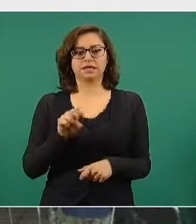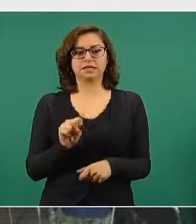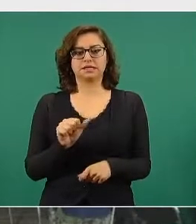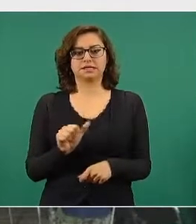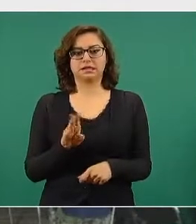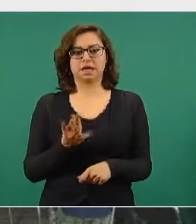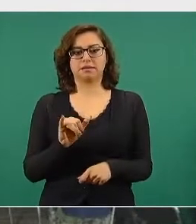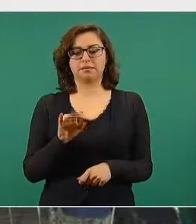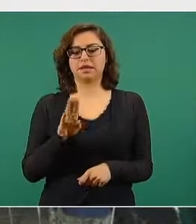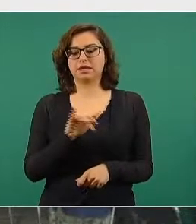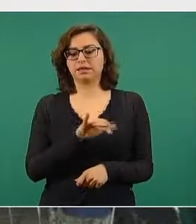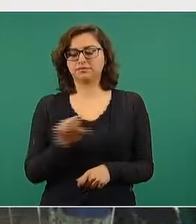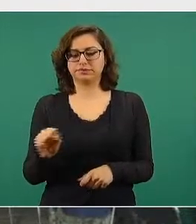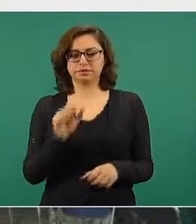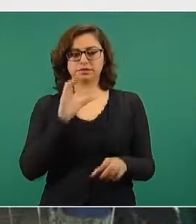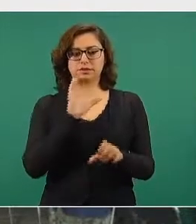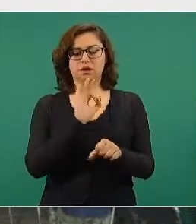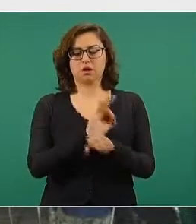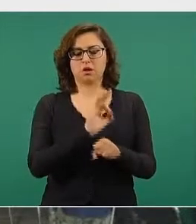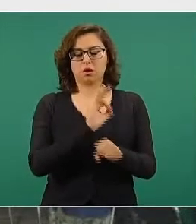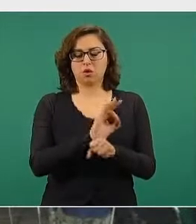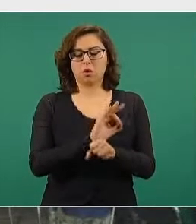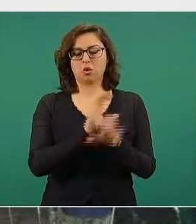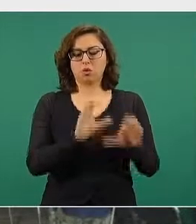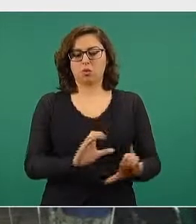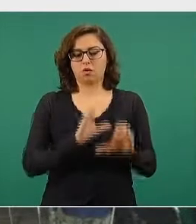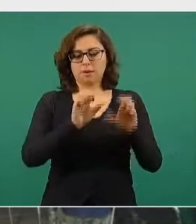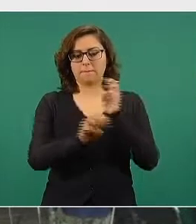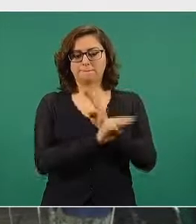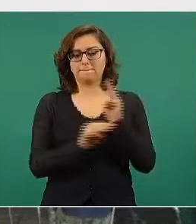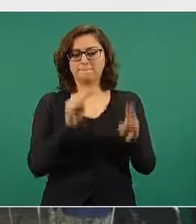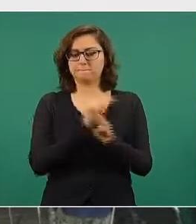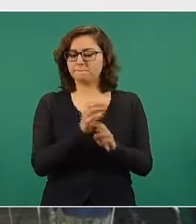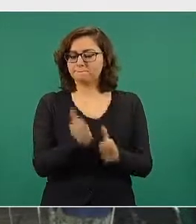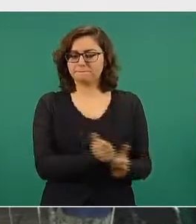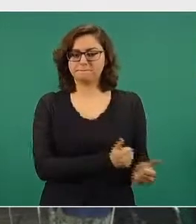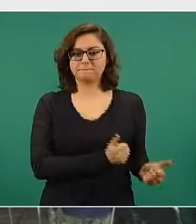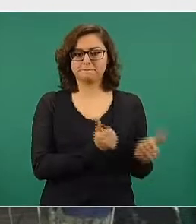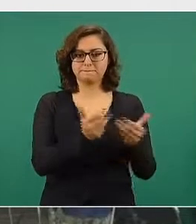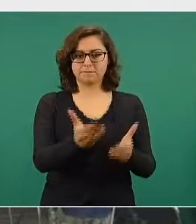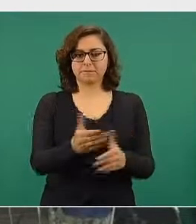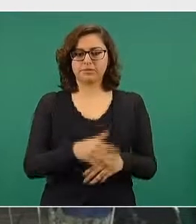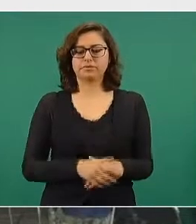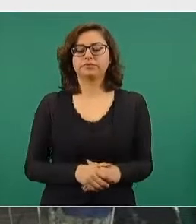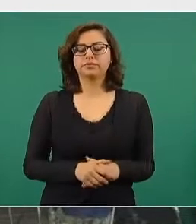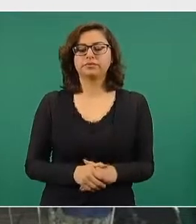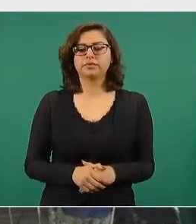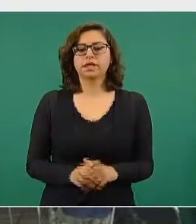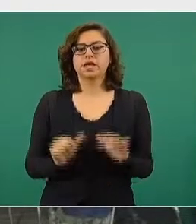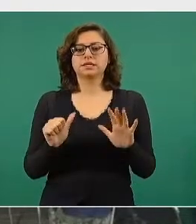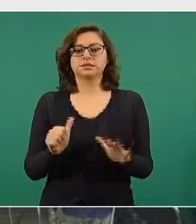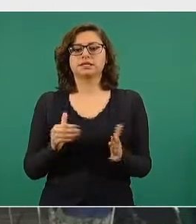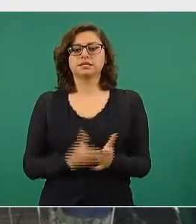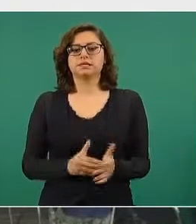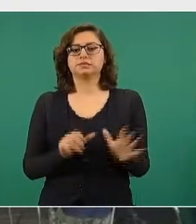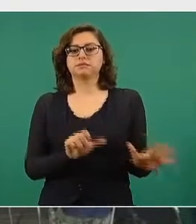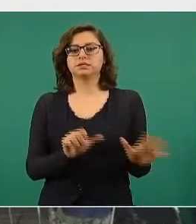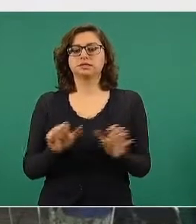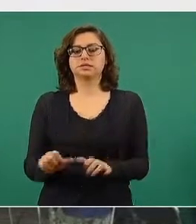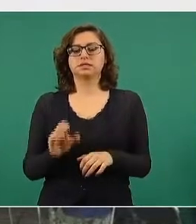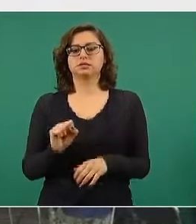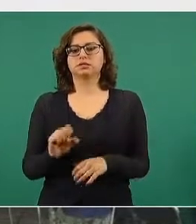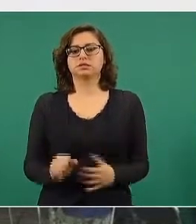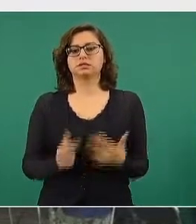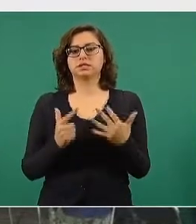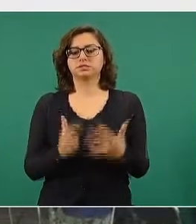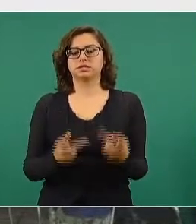y al IMSS en el traslado de insumos médicos, se trasladaron 6 mil 667